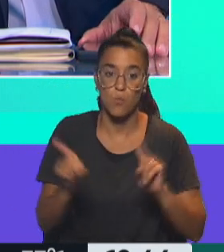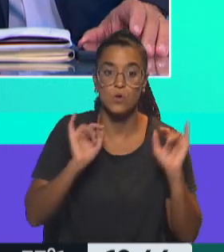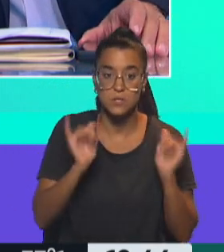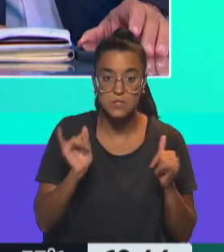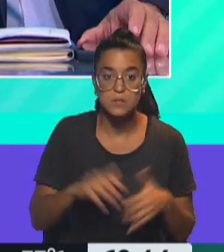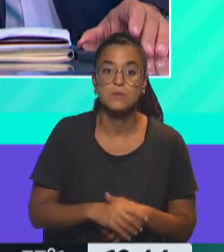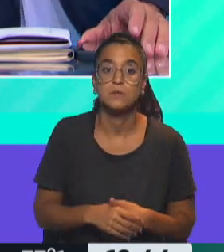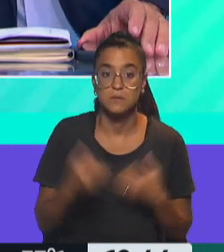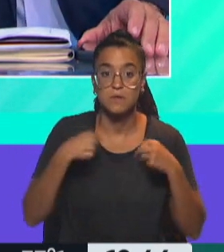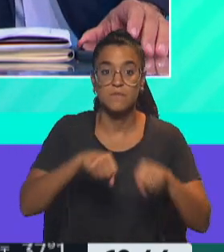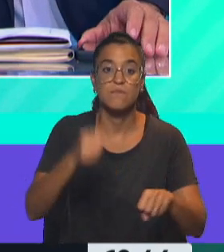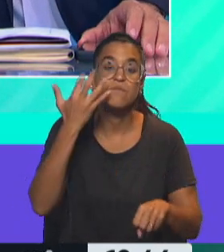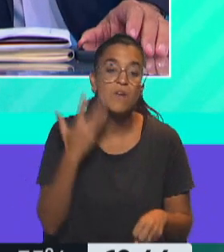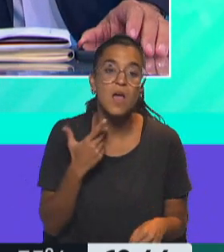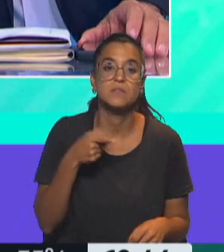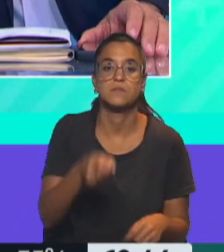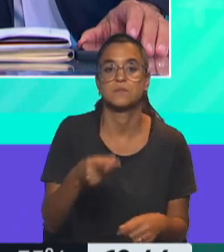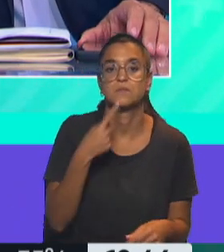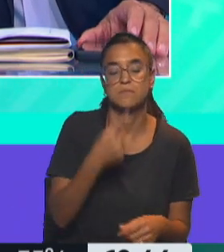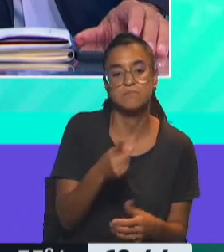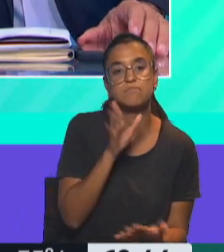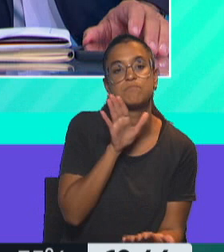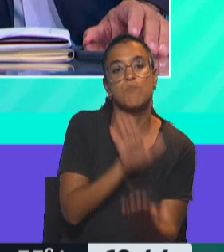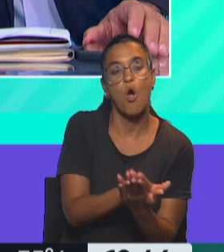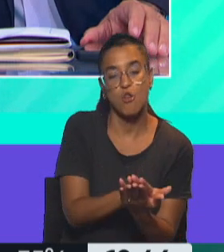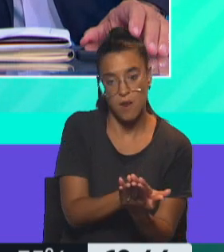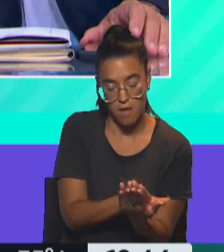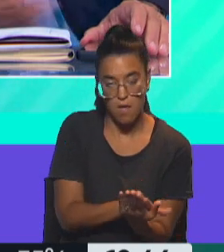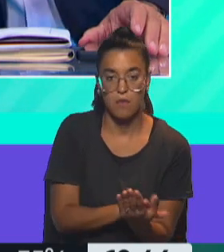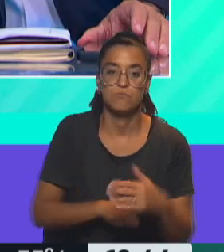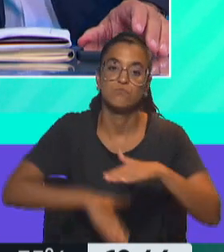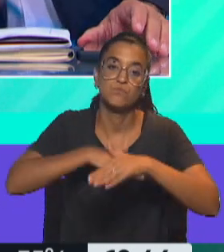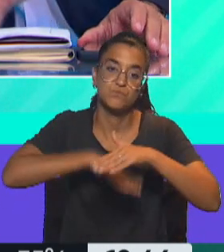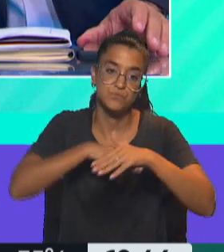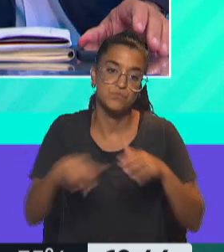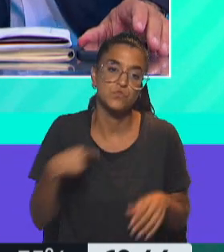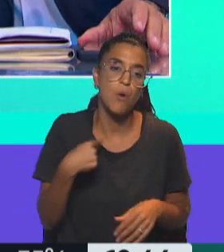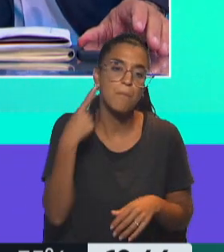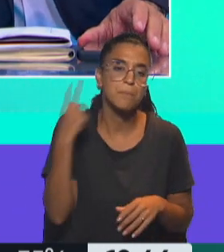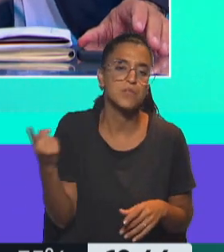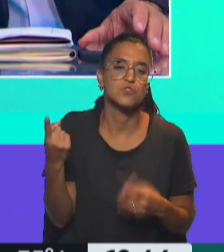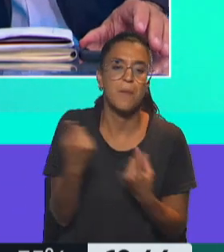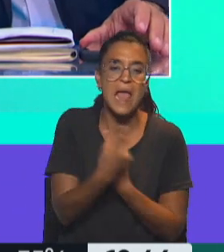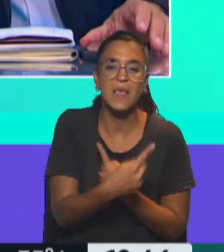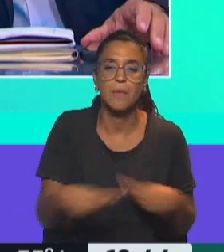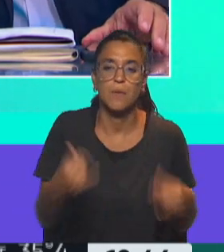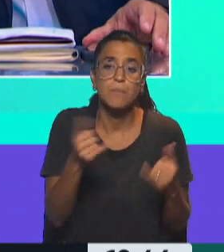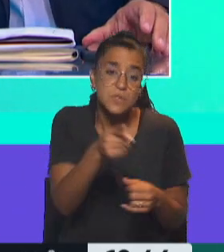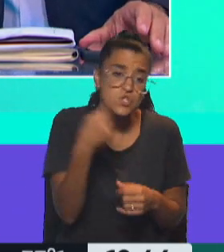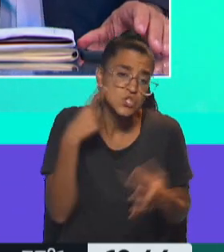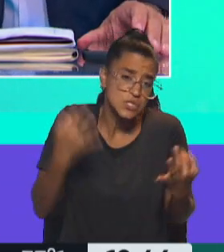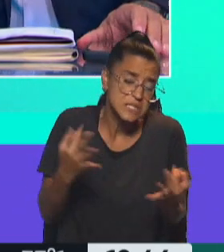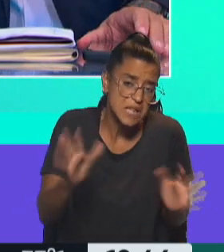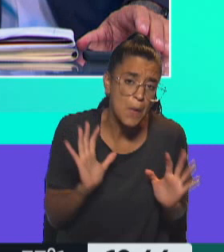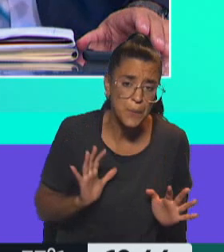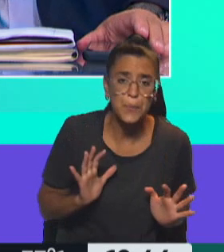Una reconocida cadena francesa te pone un tope en la compra. Supongo que tiene que ver con el abastecimiento, ¿no? Eso es más comprensible.